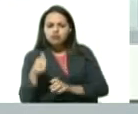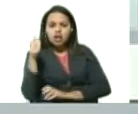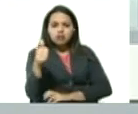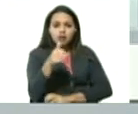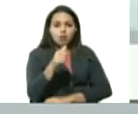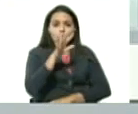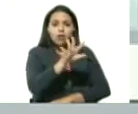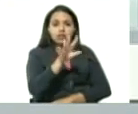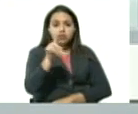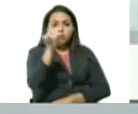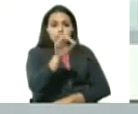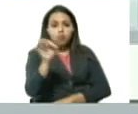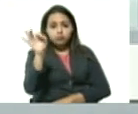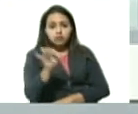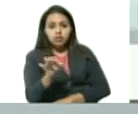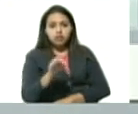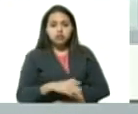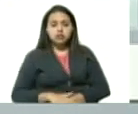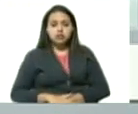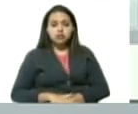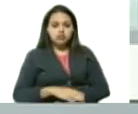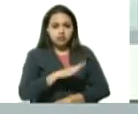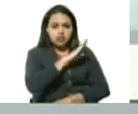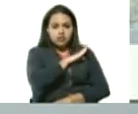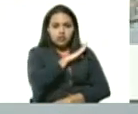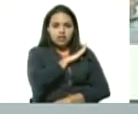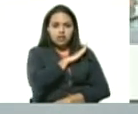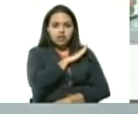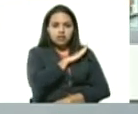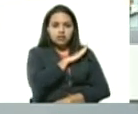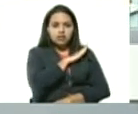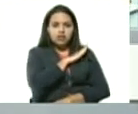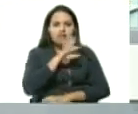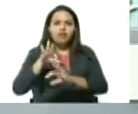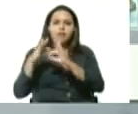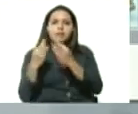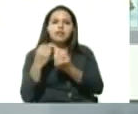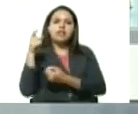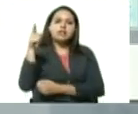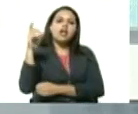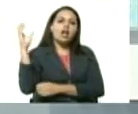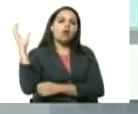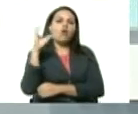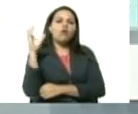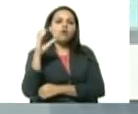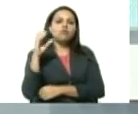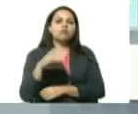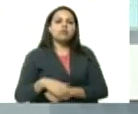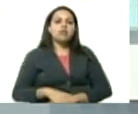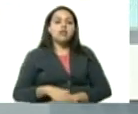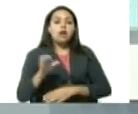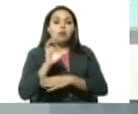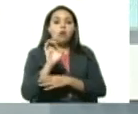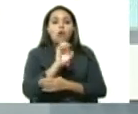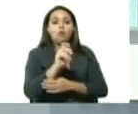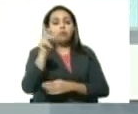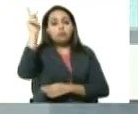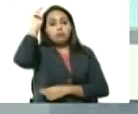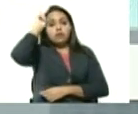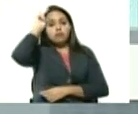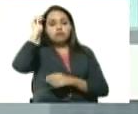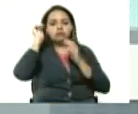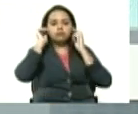% tienen origen colombiano ecuatoriano y peruano o sea tienen